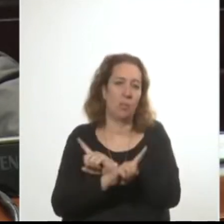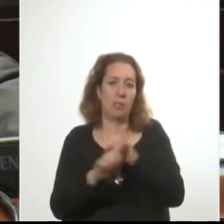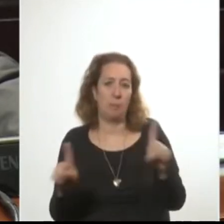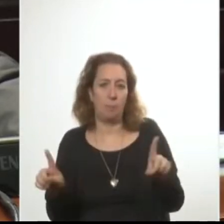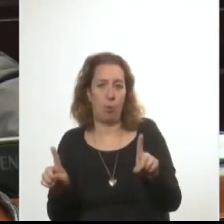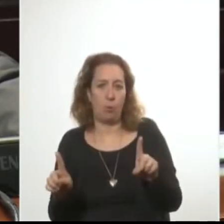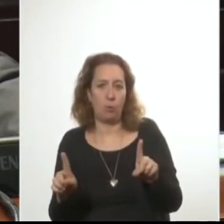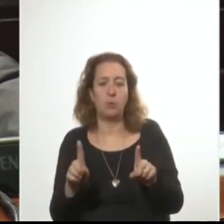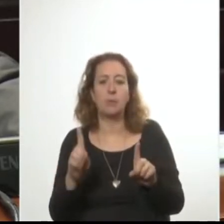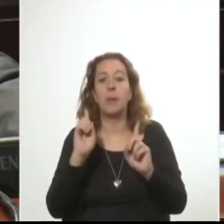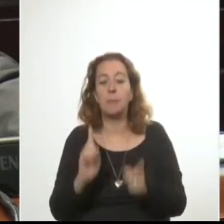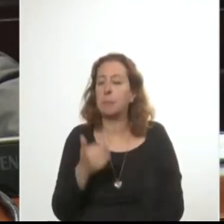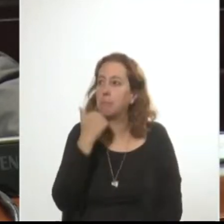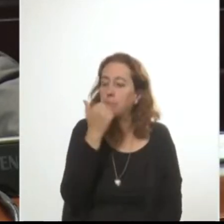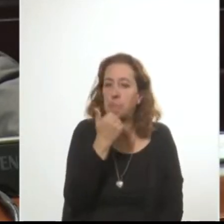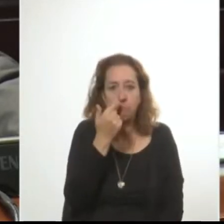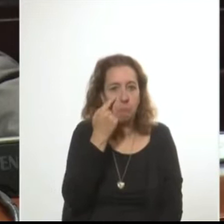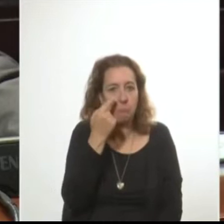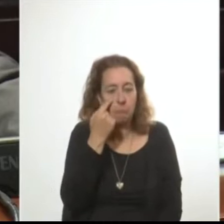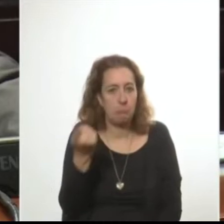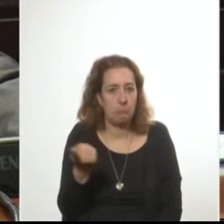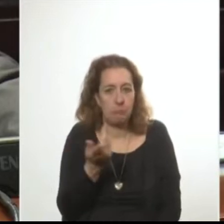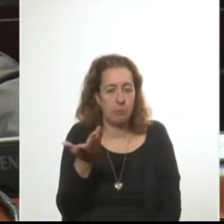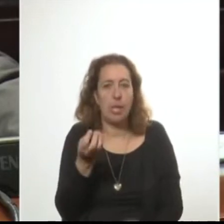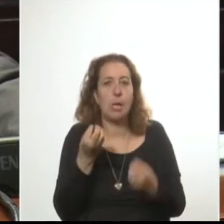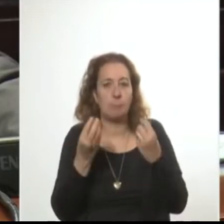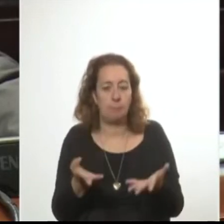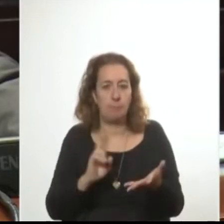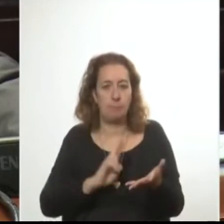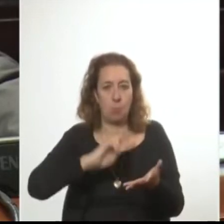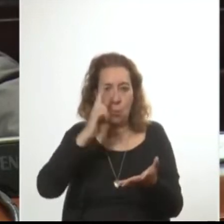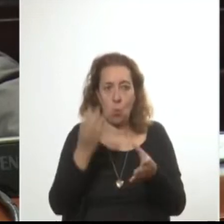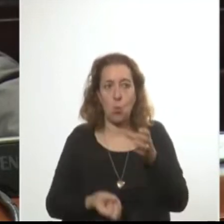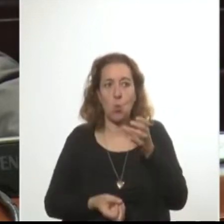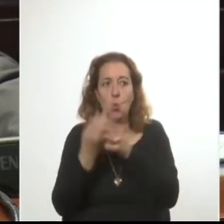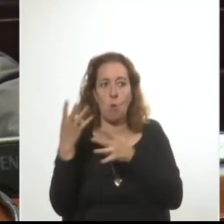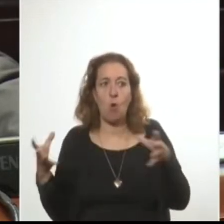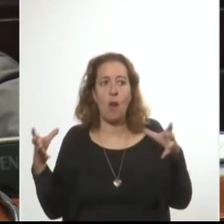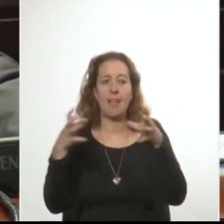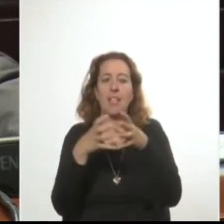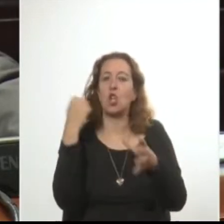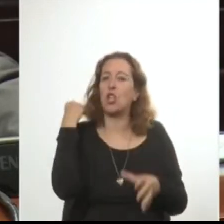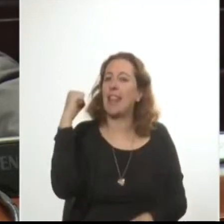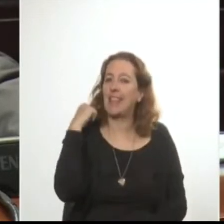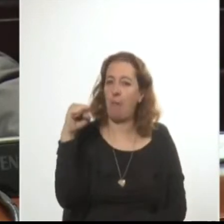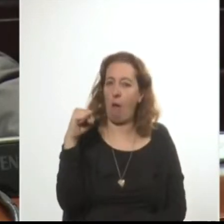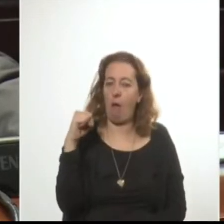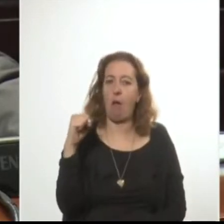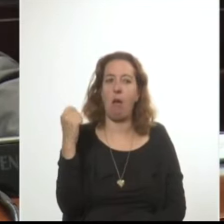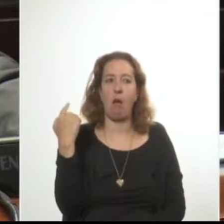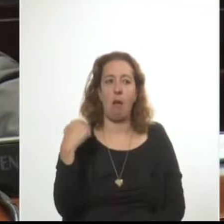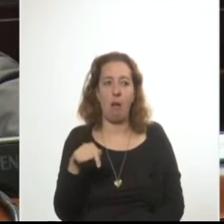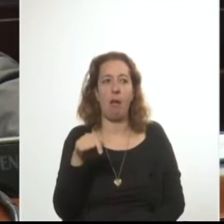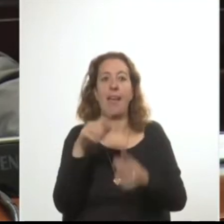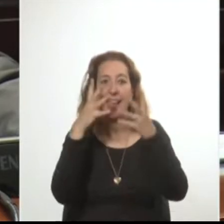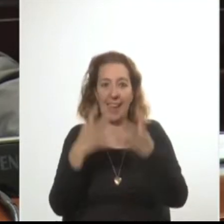sumaba el desconocimiento de algo nuevo en nuestro país, una organización delictiva formada para la toma